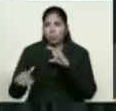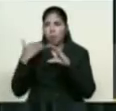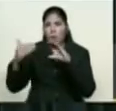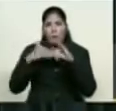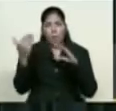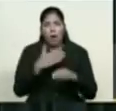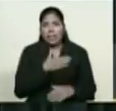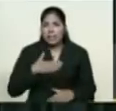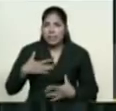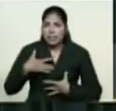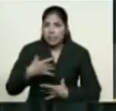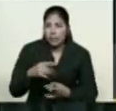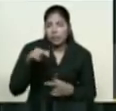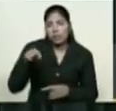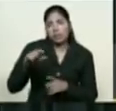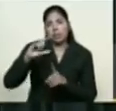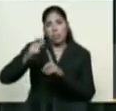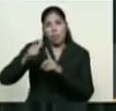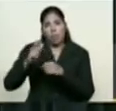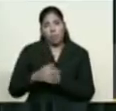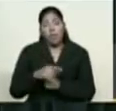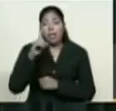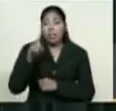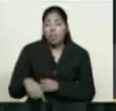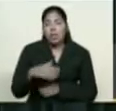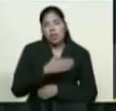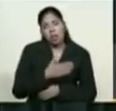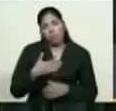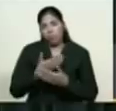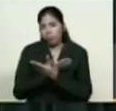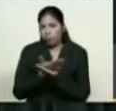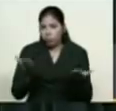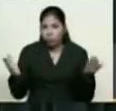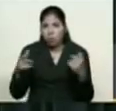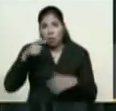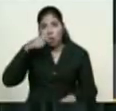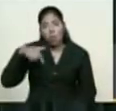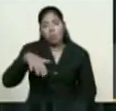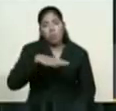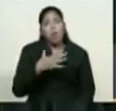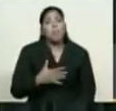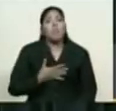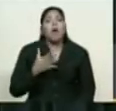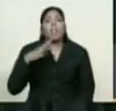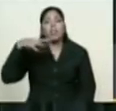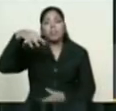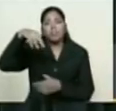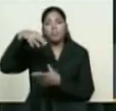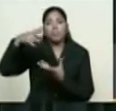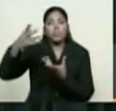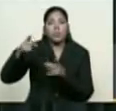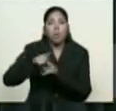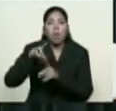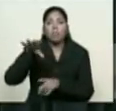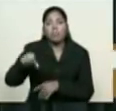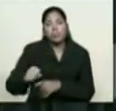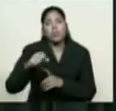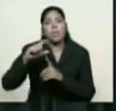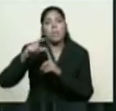además, facilitar al pueblo y a los operadores del petro el acceso a esta poderosa criptomoneda.